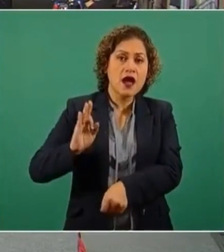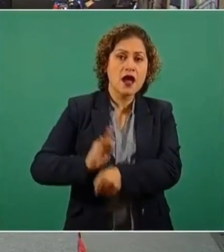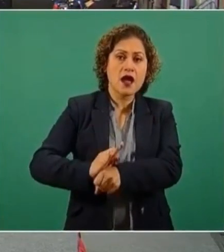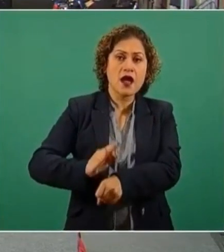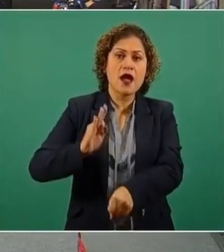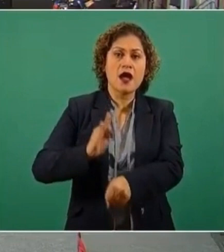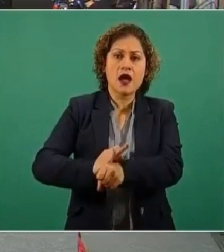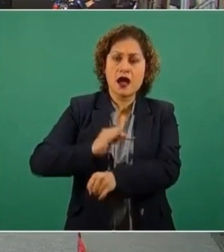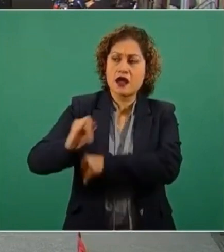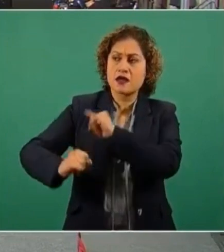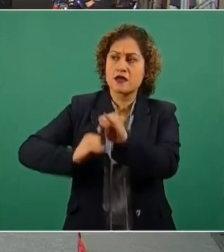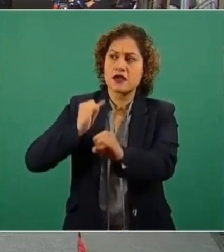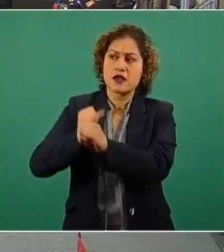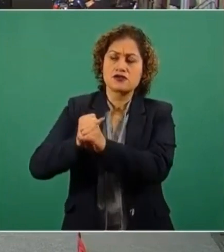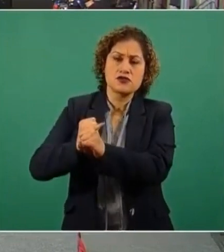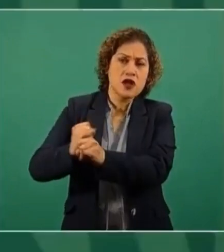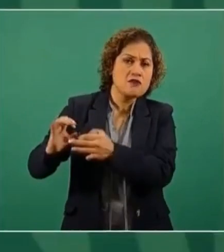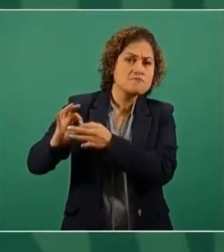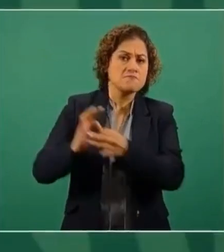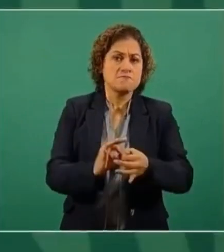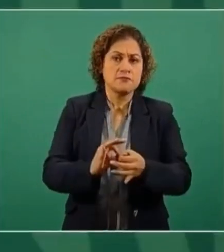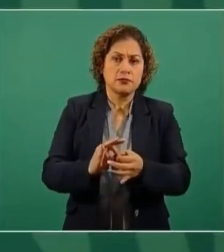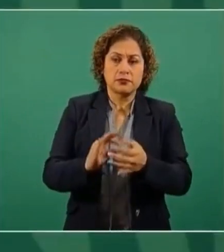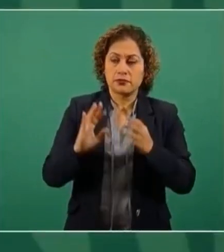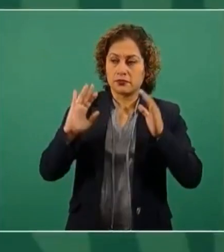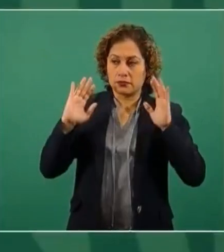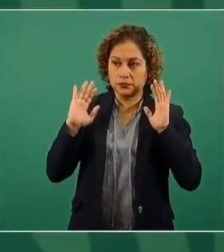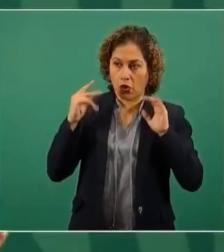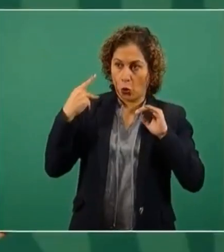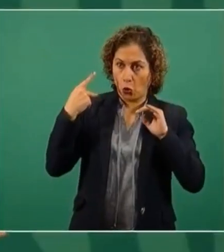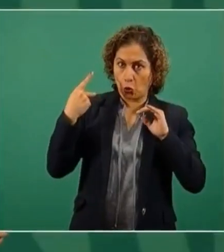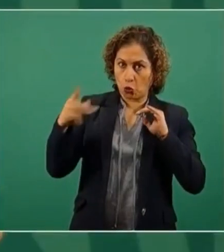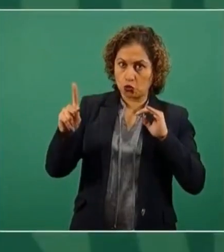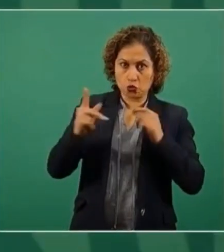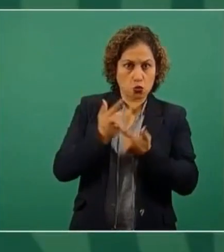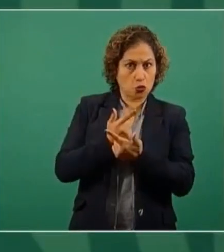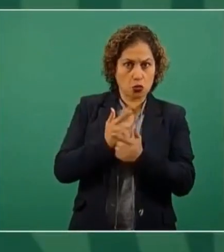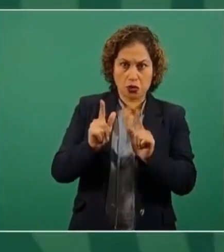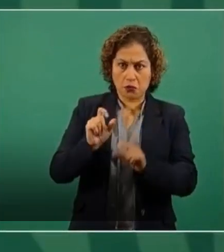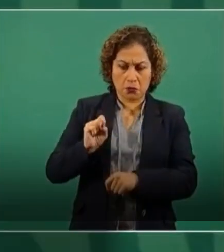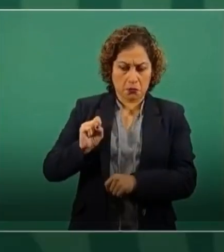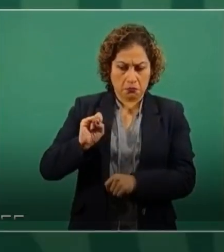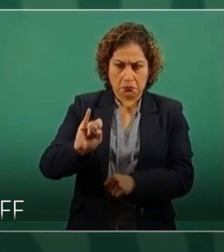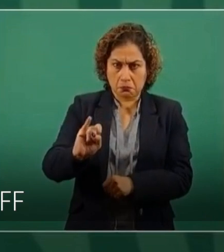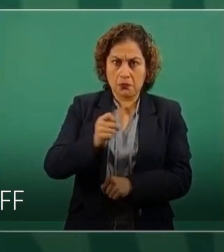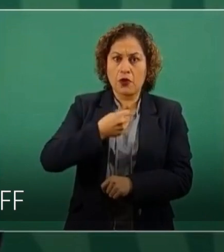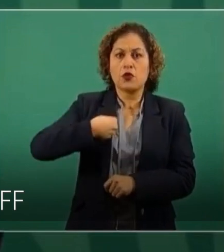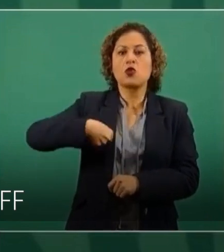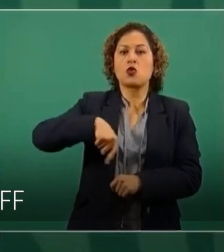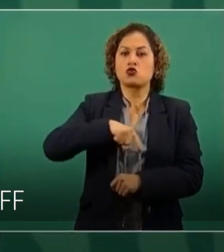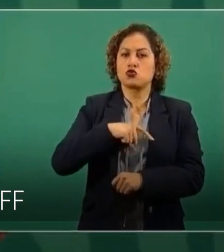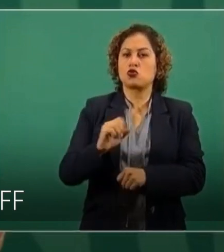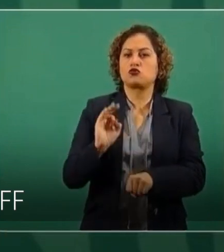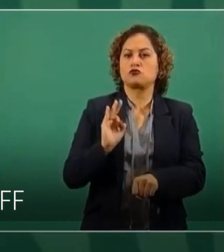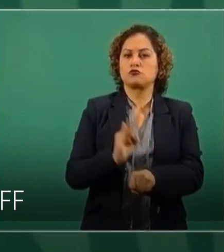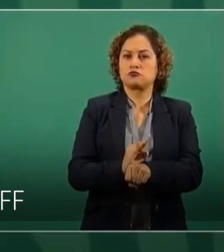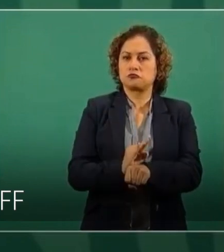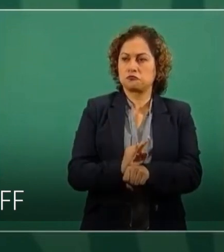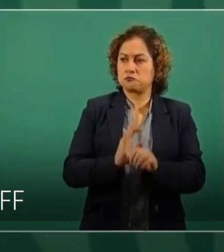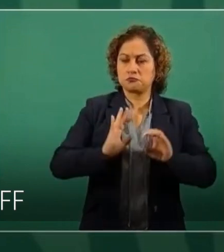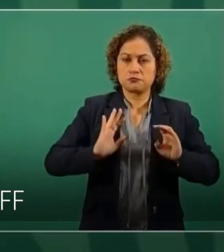pueden hacer, están en su derecho y nosotros vamos a hacer lo propio, pero tenemos que defender